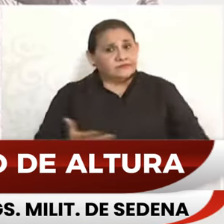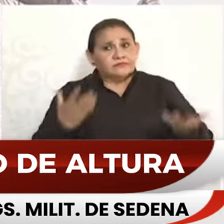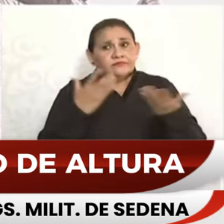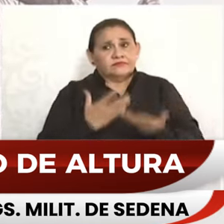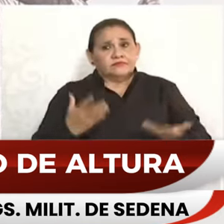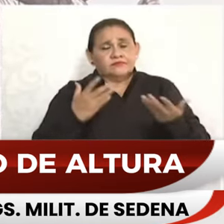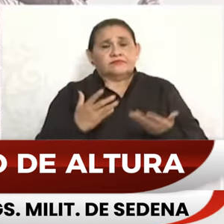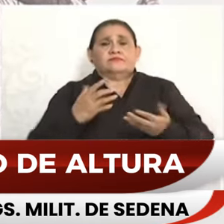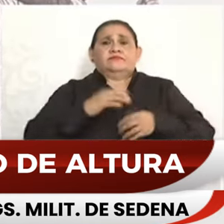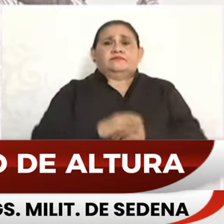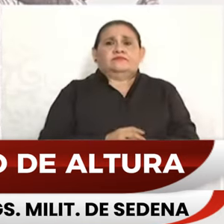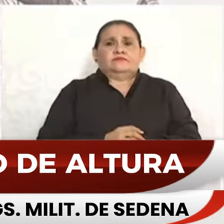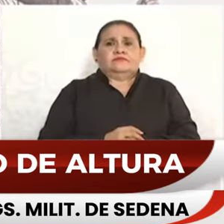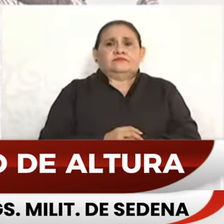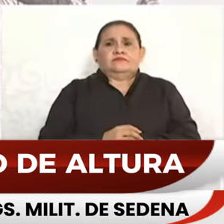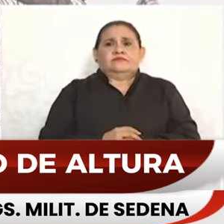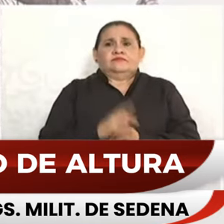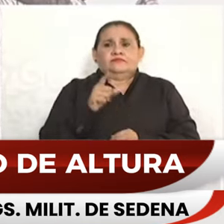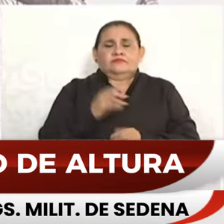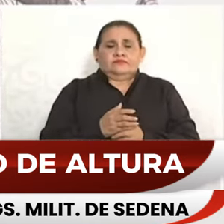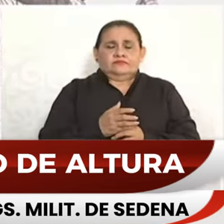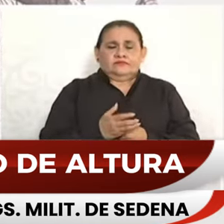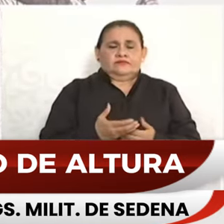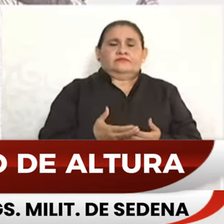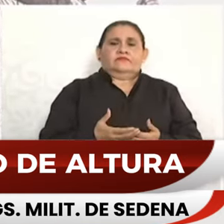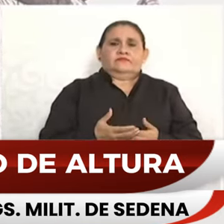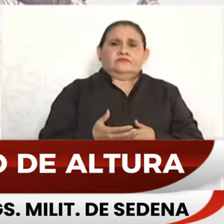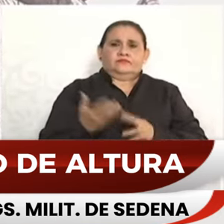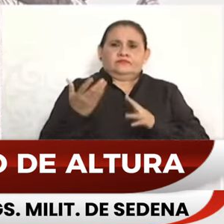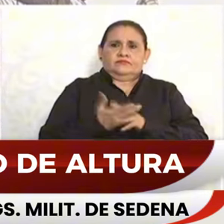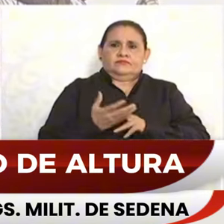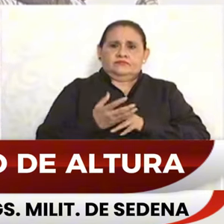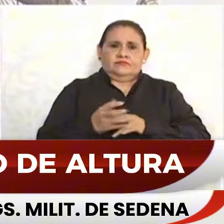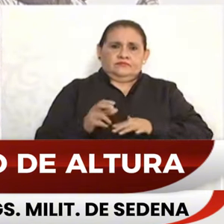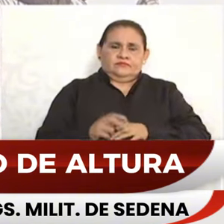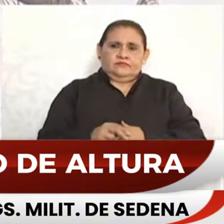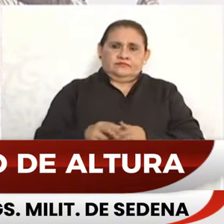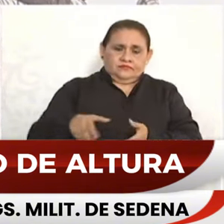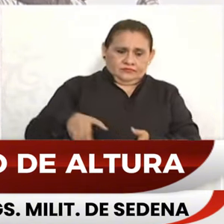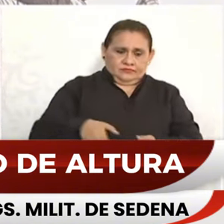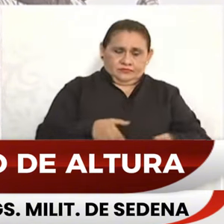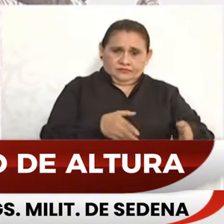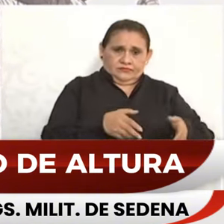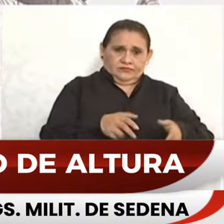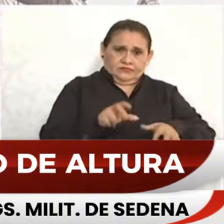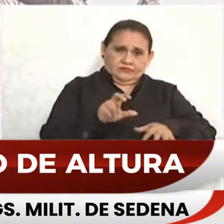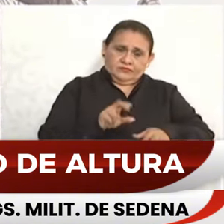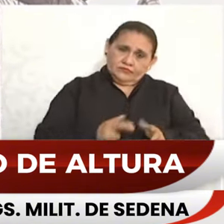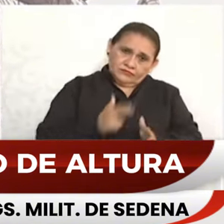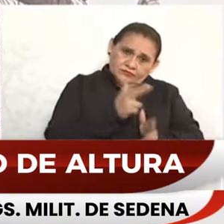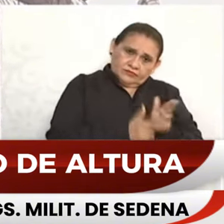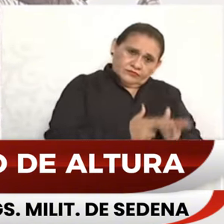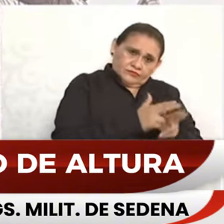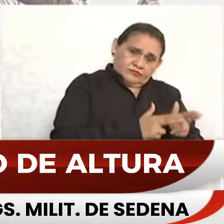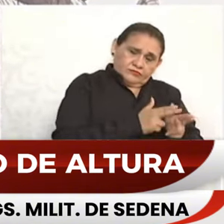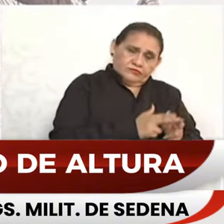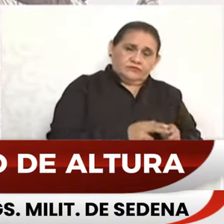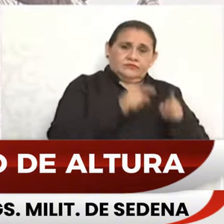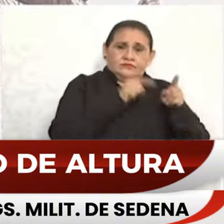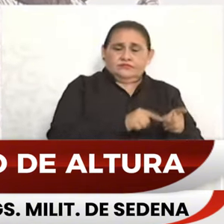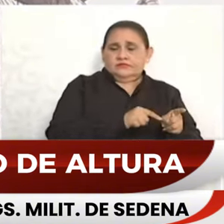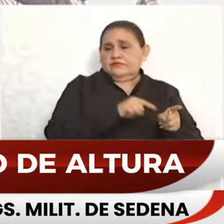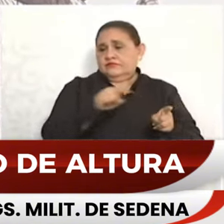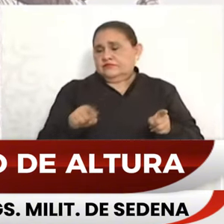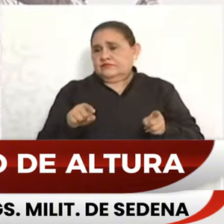rehabilitación de un libramiento ferroviario a Progreso y tres ramales de Pochilá a Unucma, de